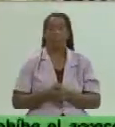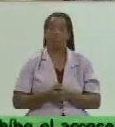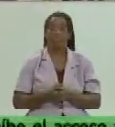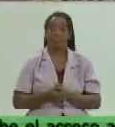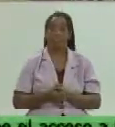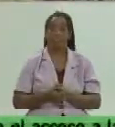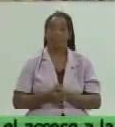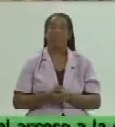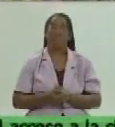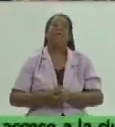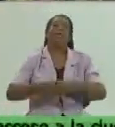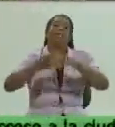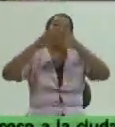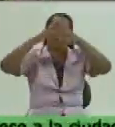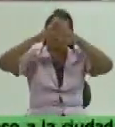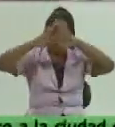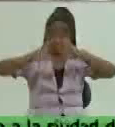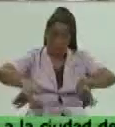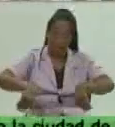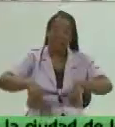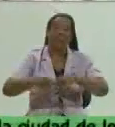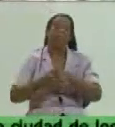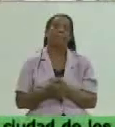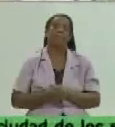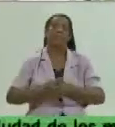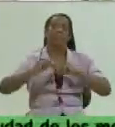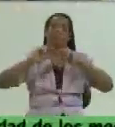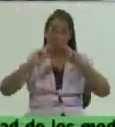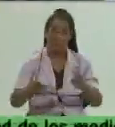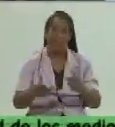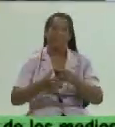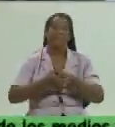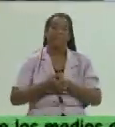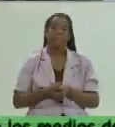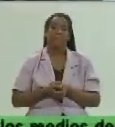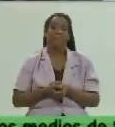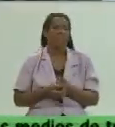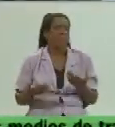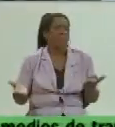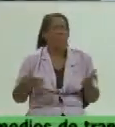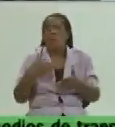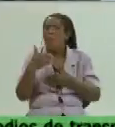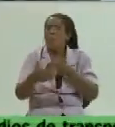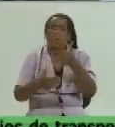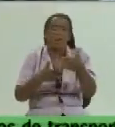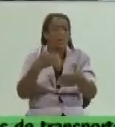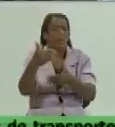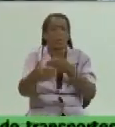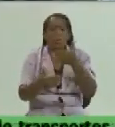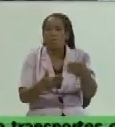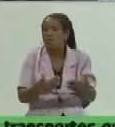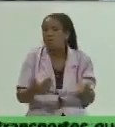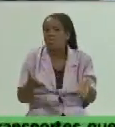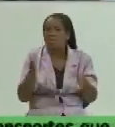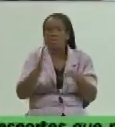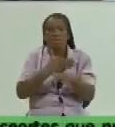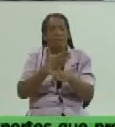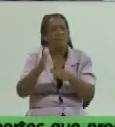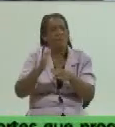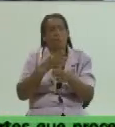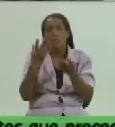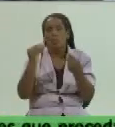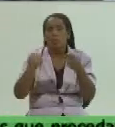tuvimos que desbaratarlo de nuevo Es un proceso un proceso que lleva lleva varios días no es un proceso de un día